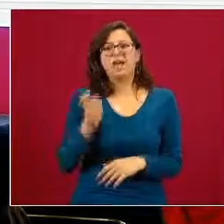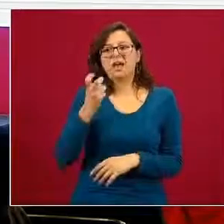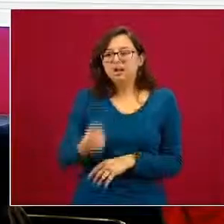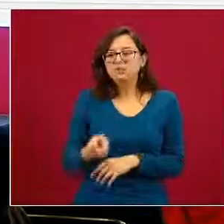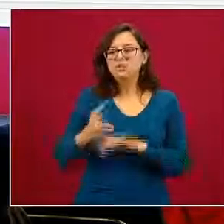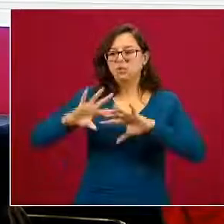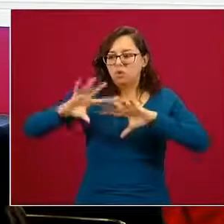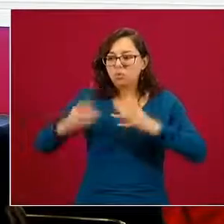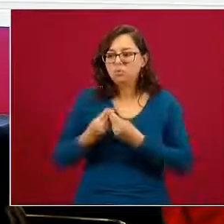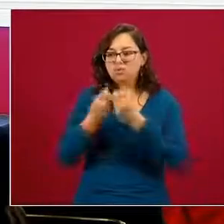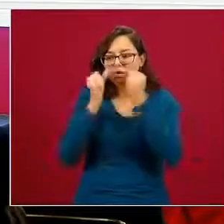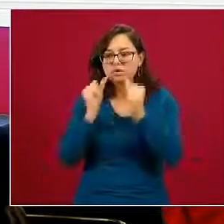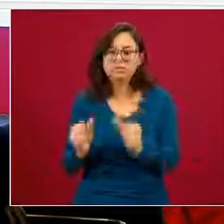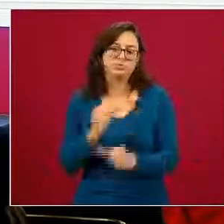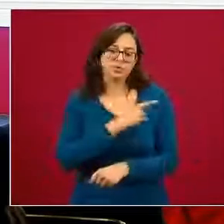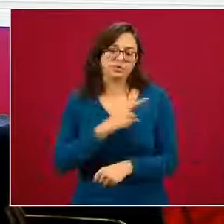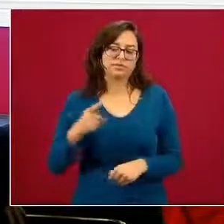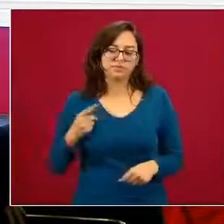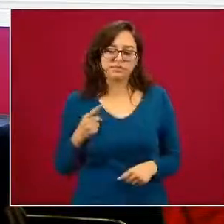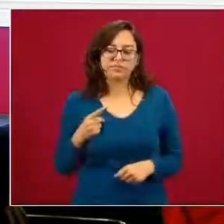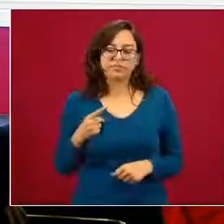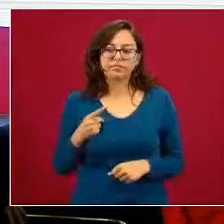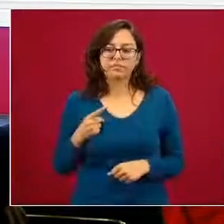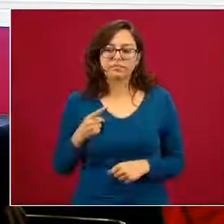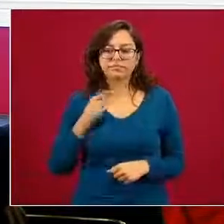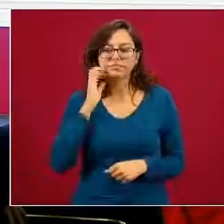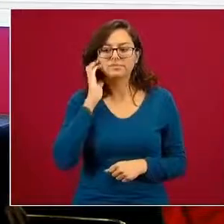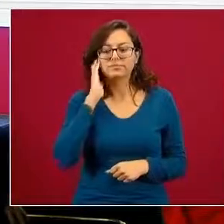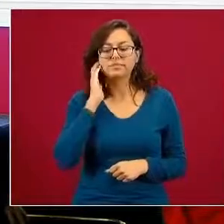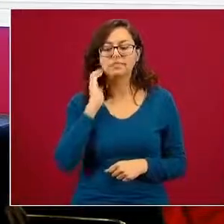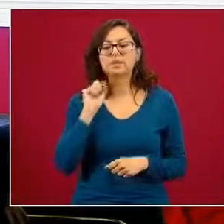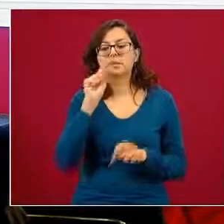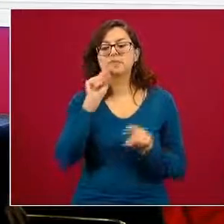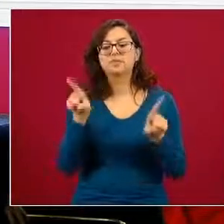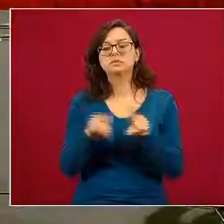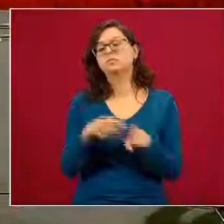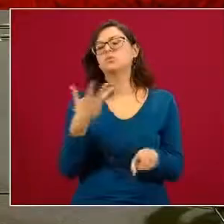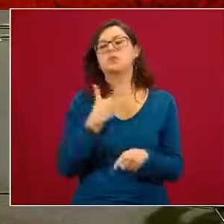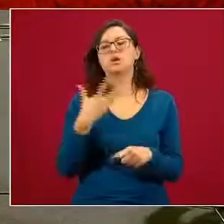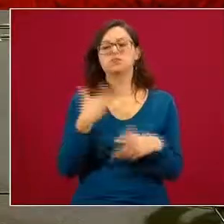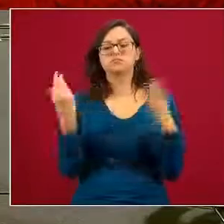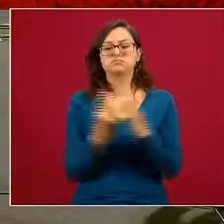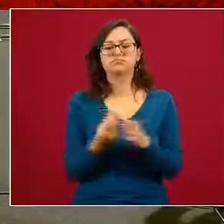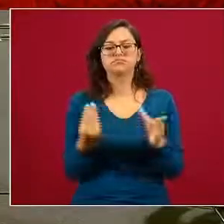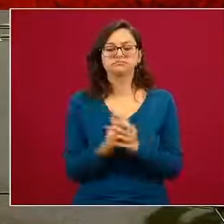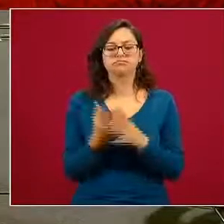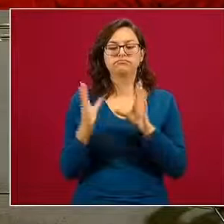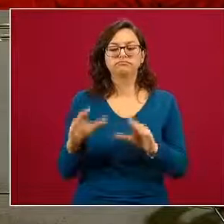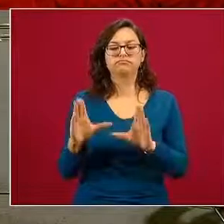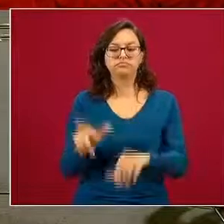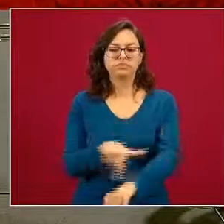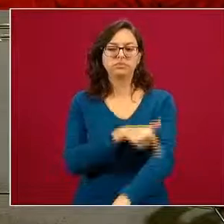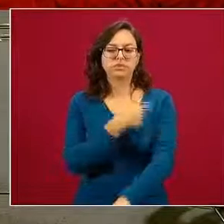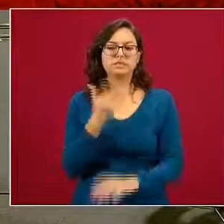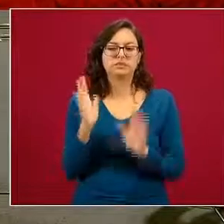es lo que está queriendo garantizar el programa con esto y con el diplomado que ya lo mencionó la maestra tejerilla que estamos haciendo yo les digo que